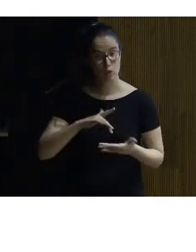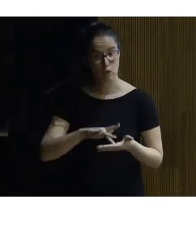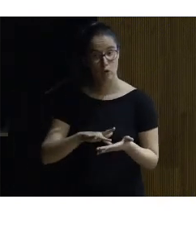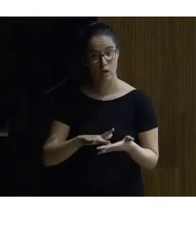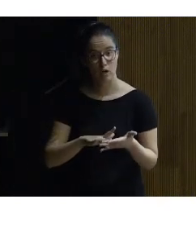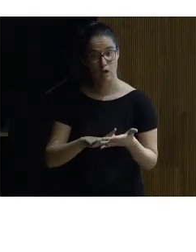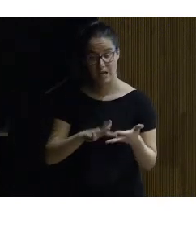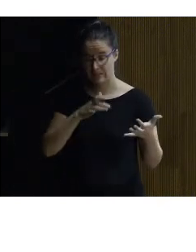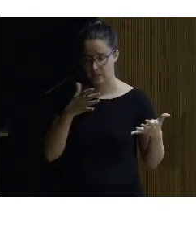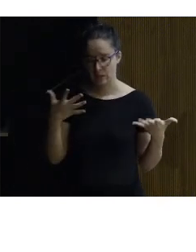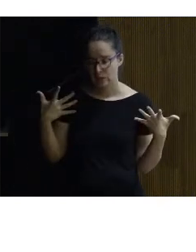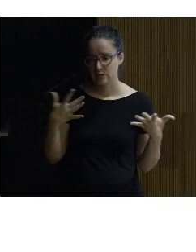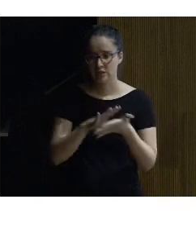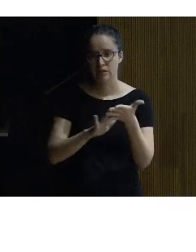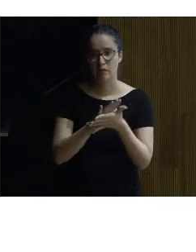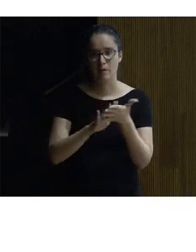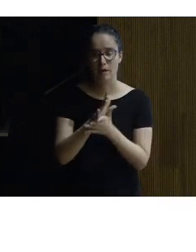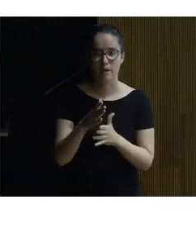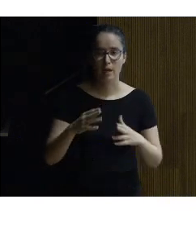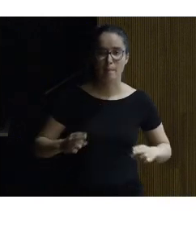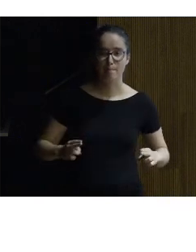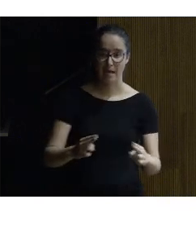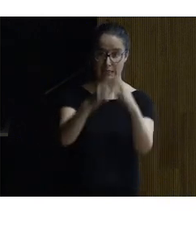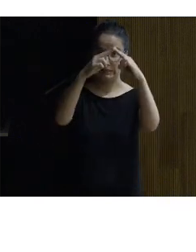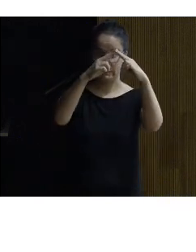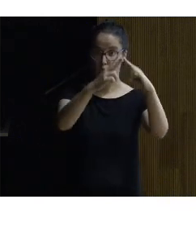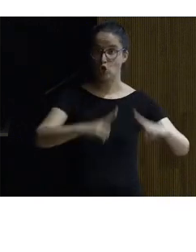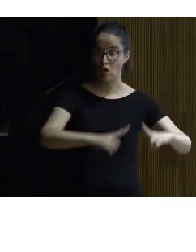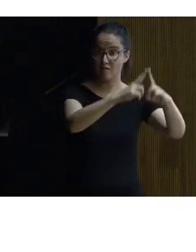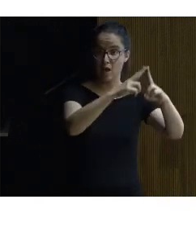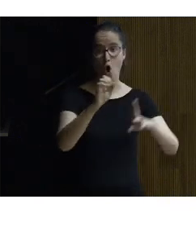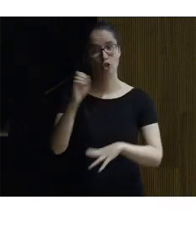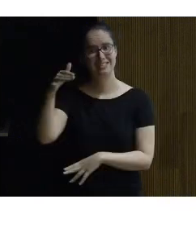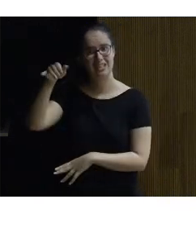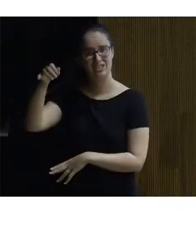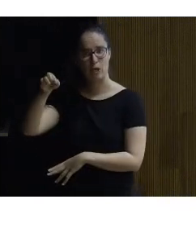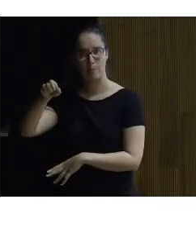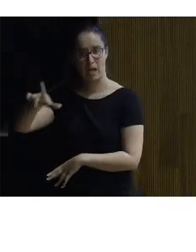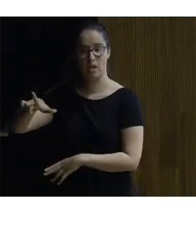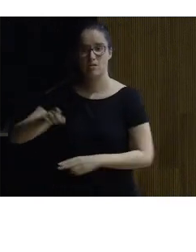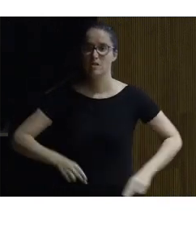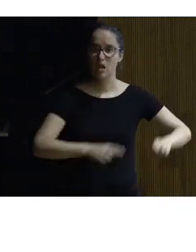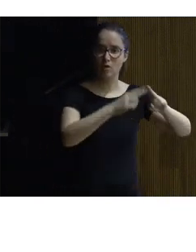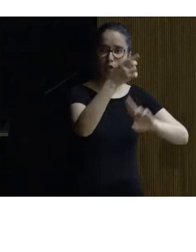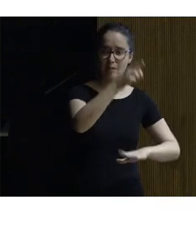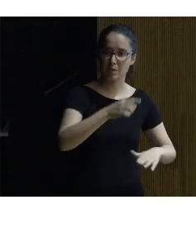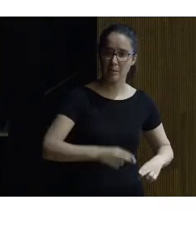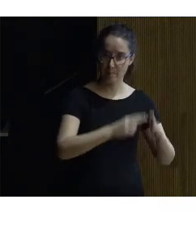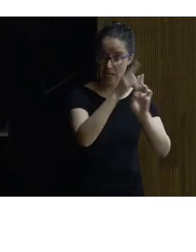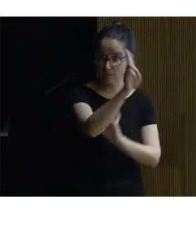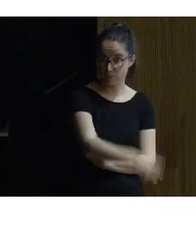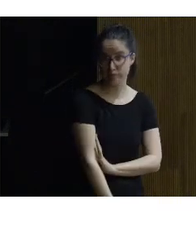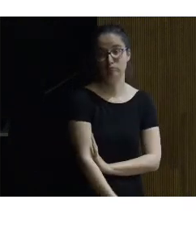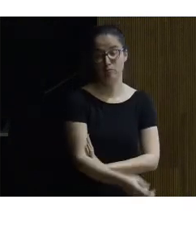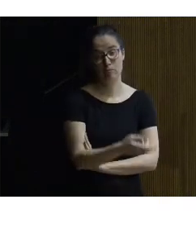la duda hasta el último momento si hablarles de la Torre Eiffel o de la Saint-Chapelle la Torre Eiffel también está en París para los